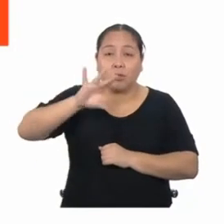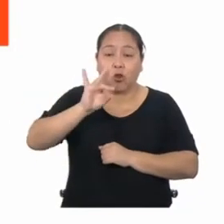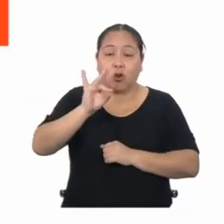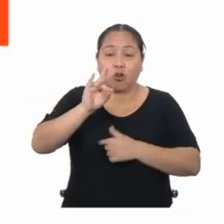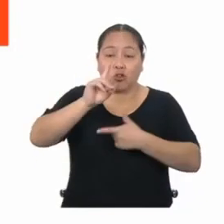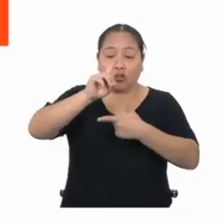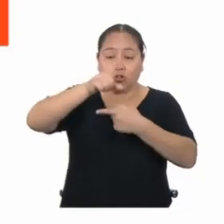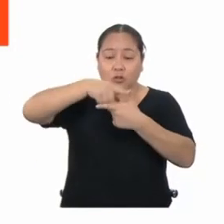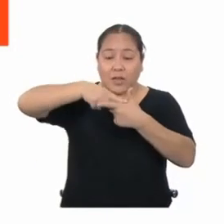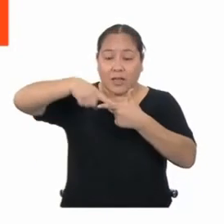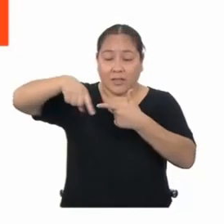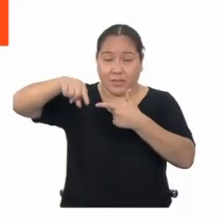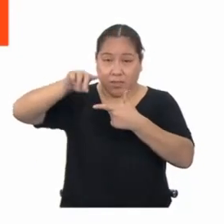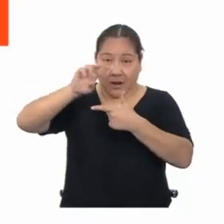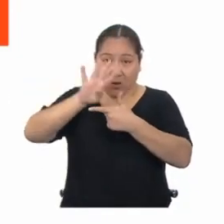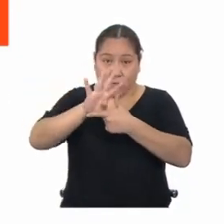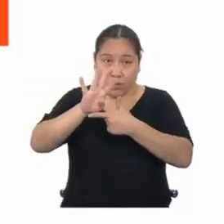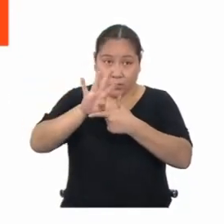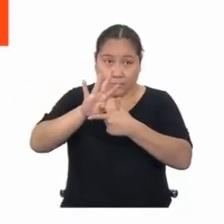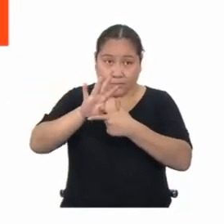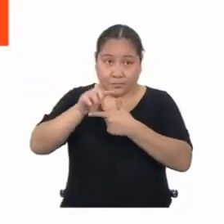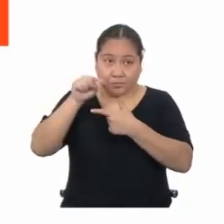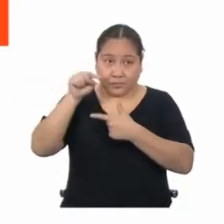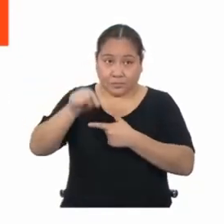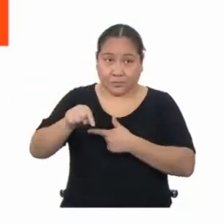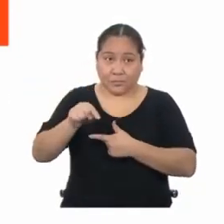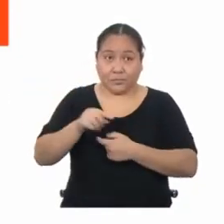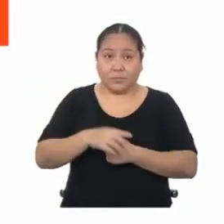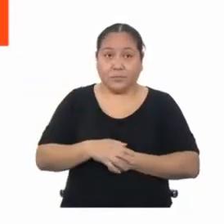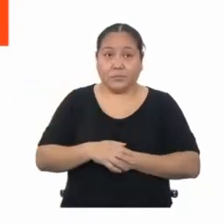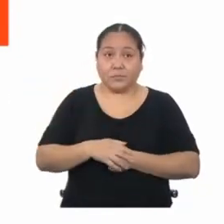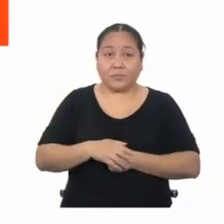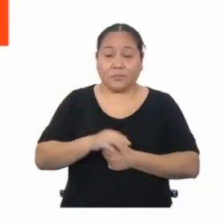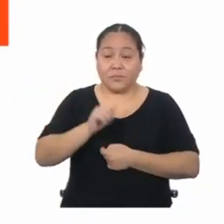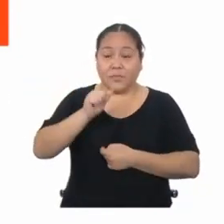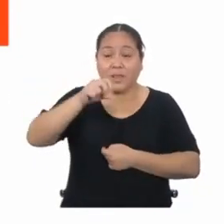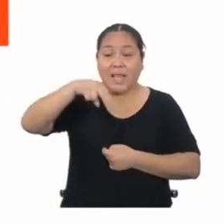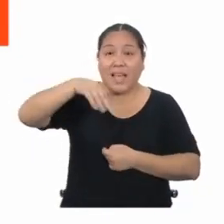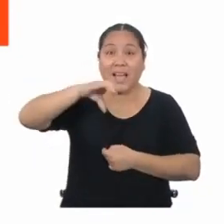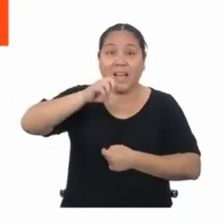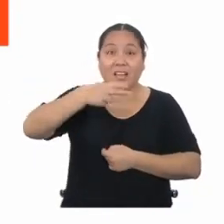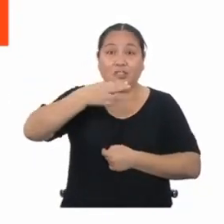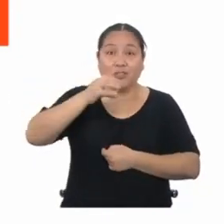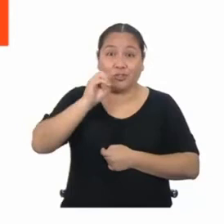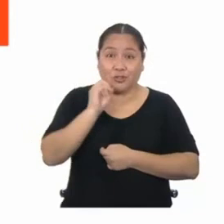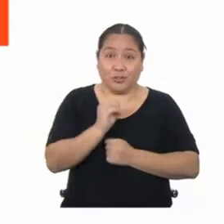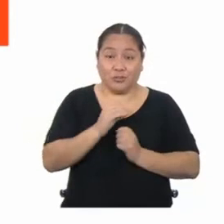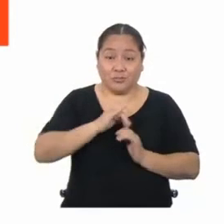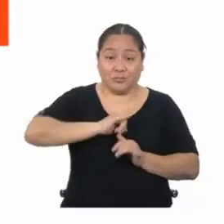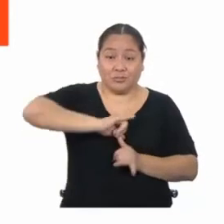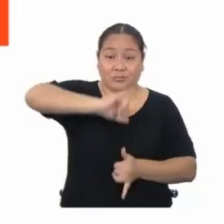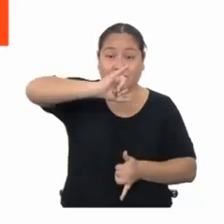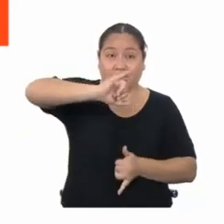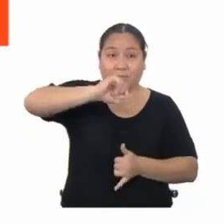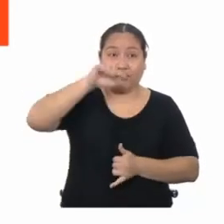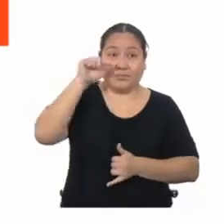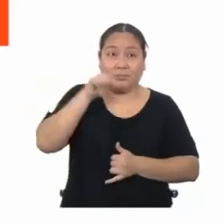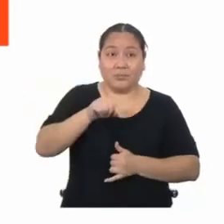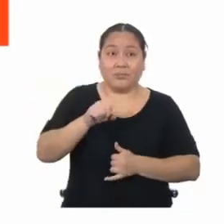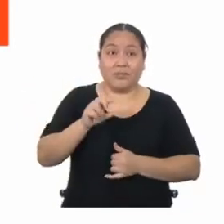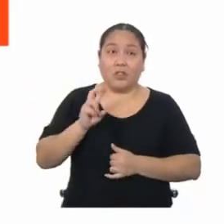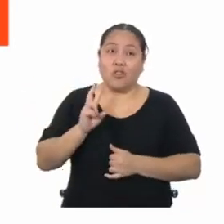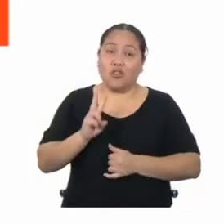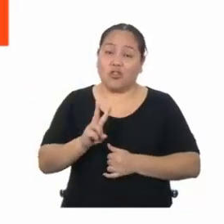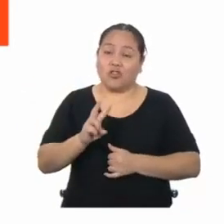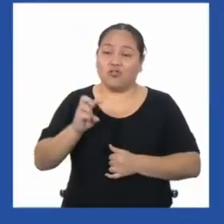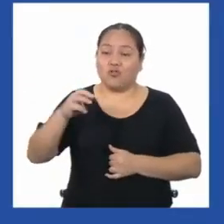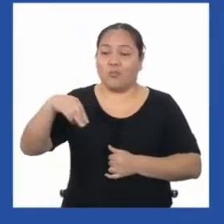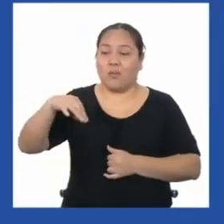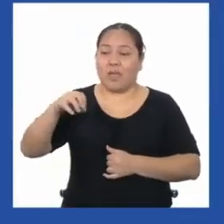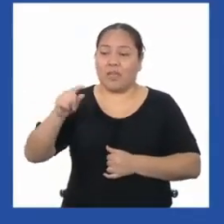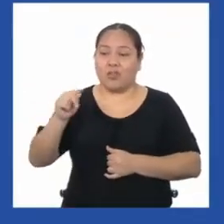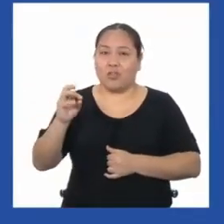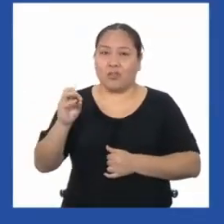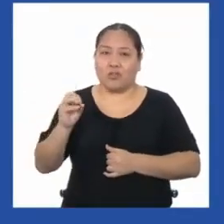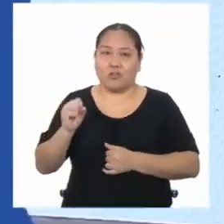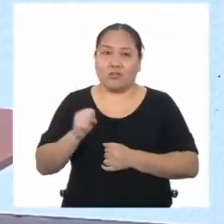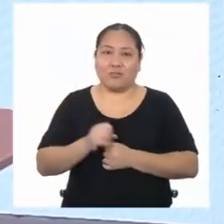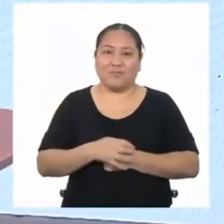4. Y así obtenemos que el ancho del puesto de la madre de Anthony mide 2 metros.